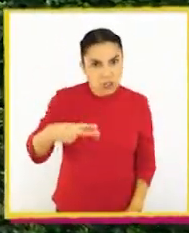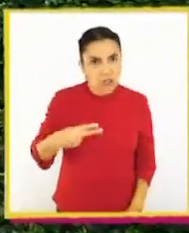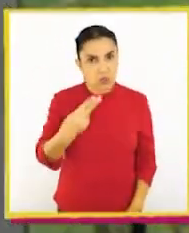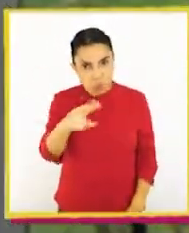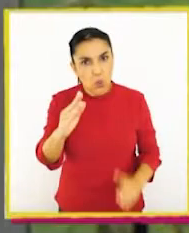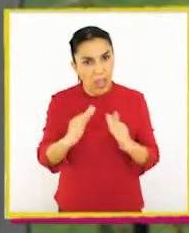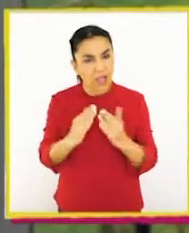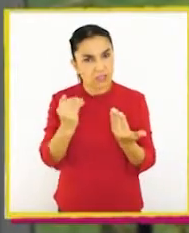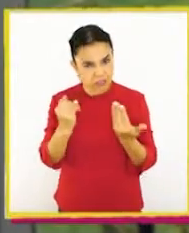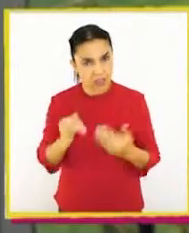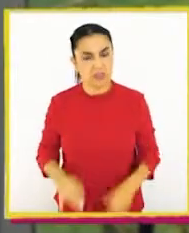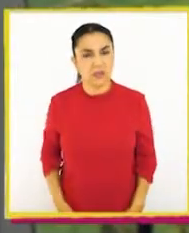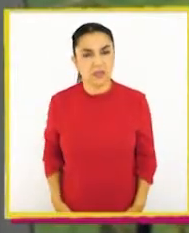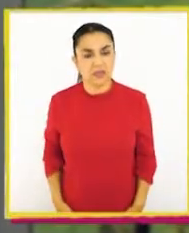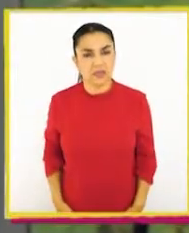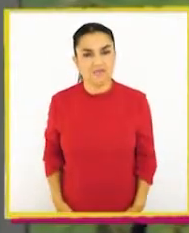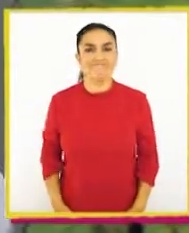casas.